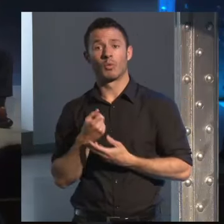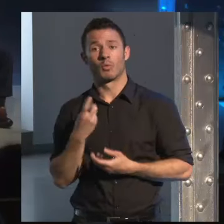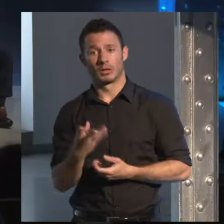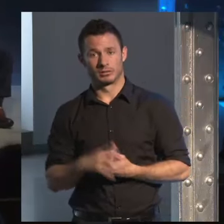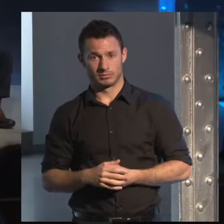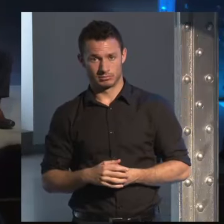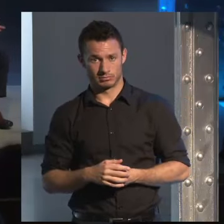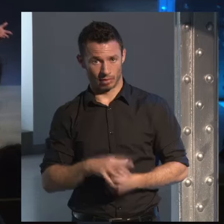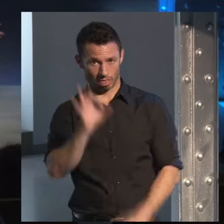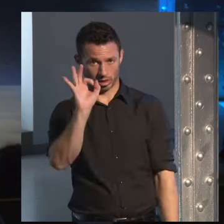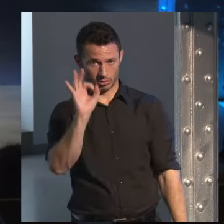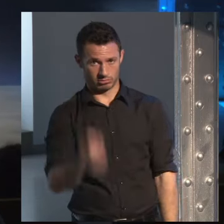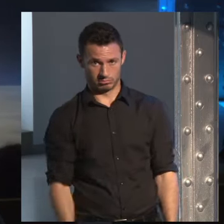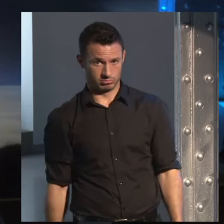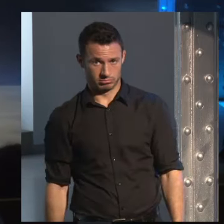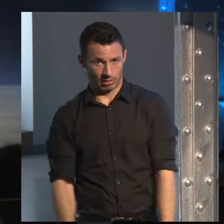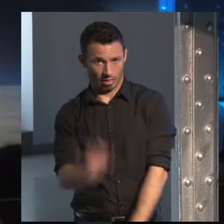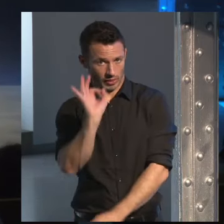3 no 0 esto